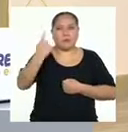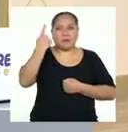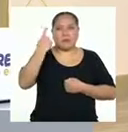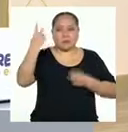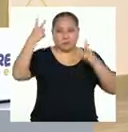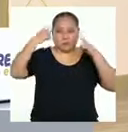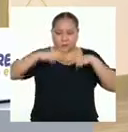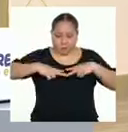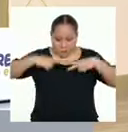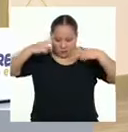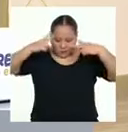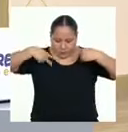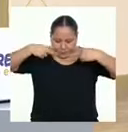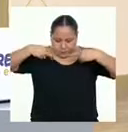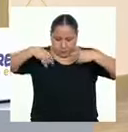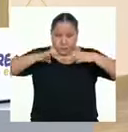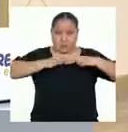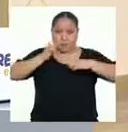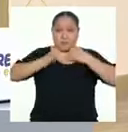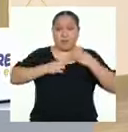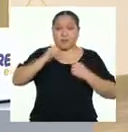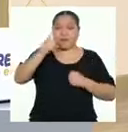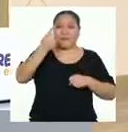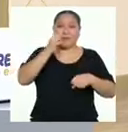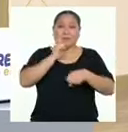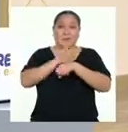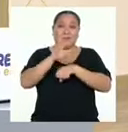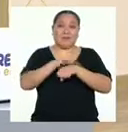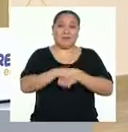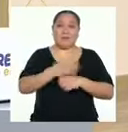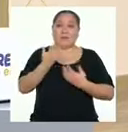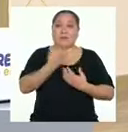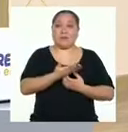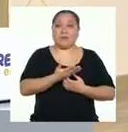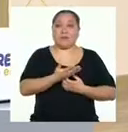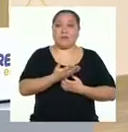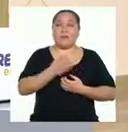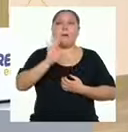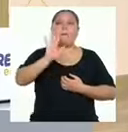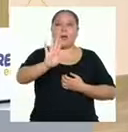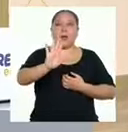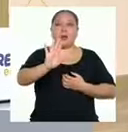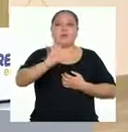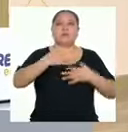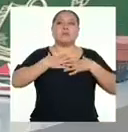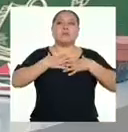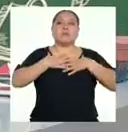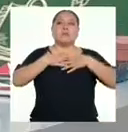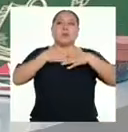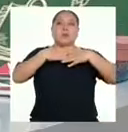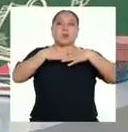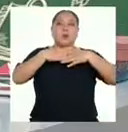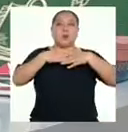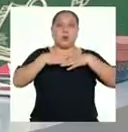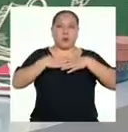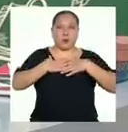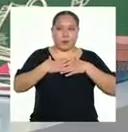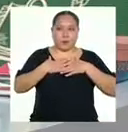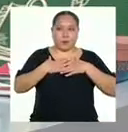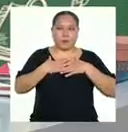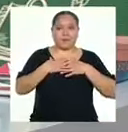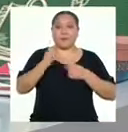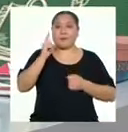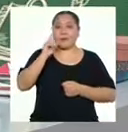identificar mis emociones. Por eso mi primera recomendación es, para y respira. Para la segunda